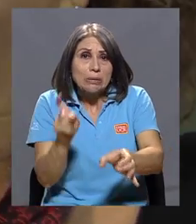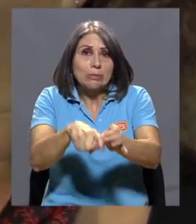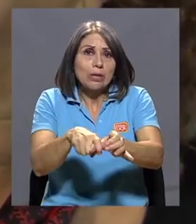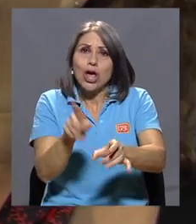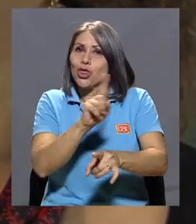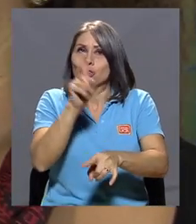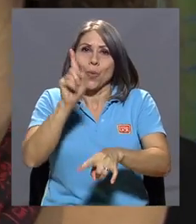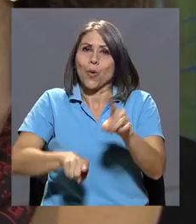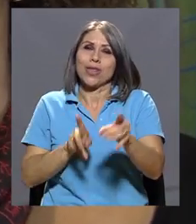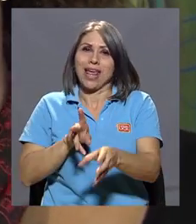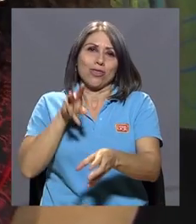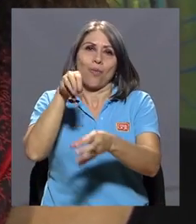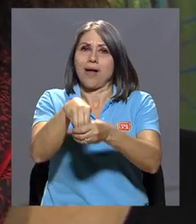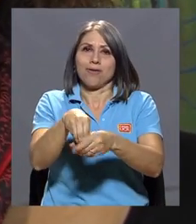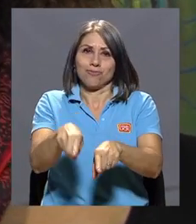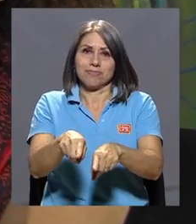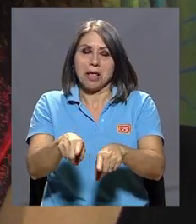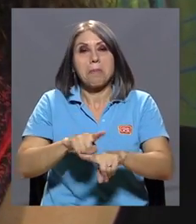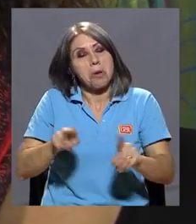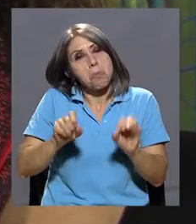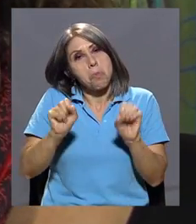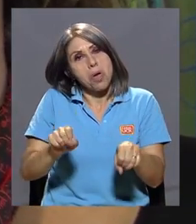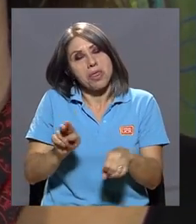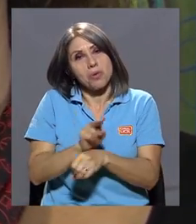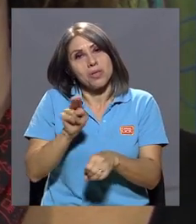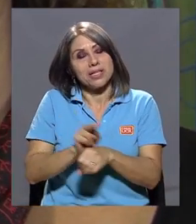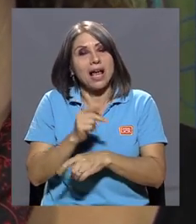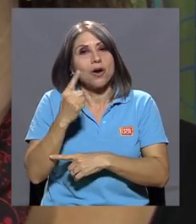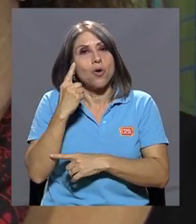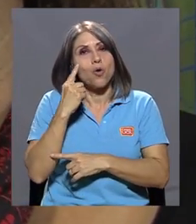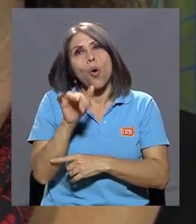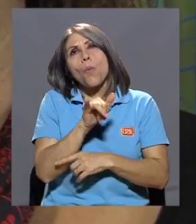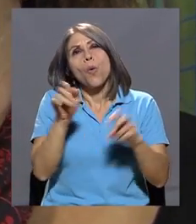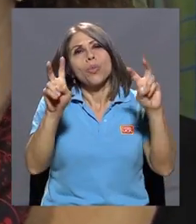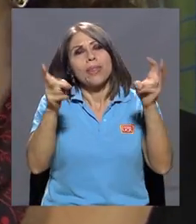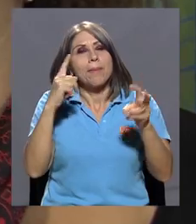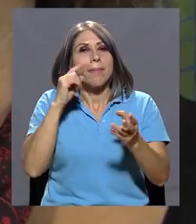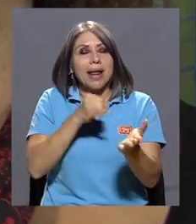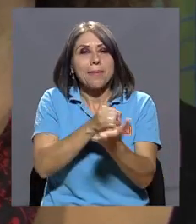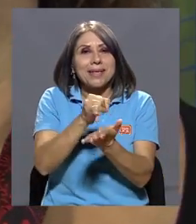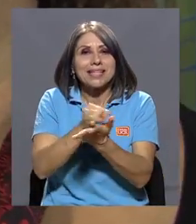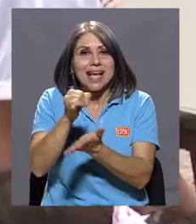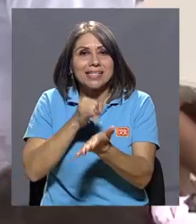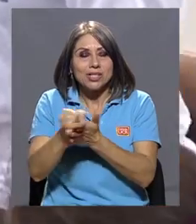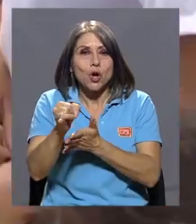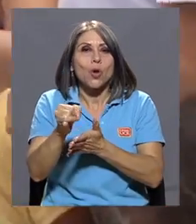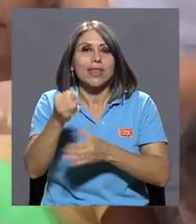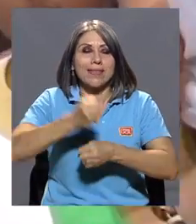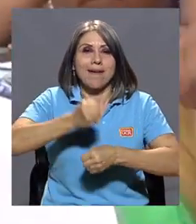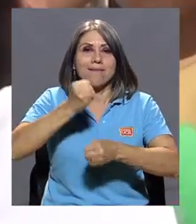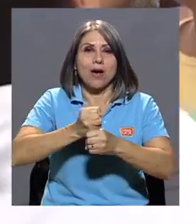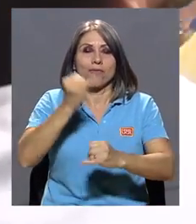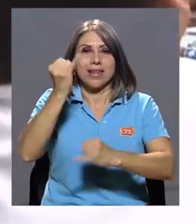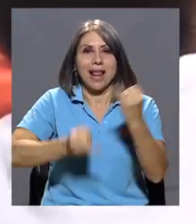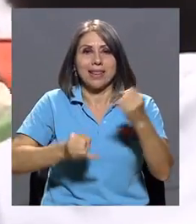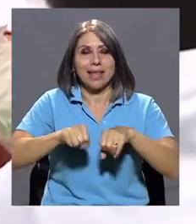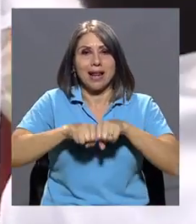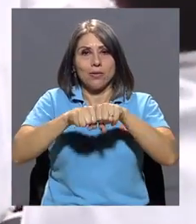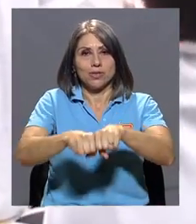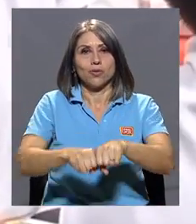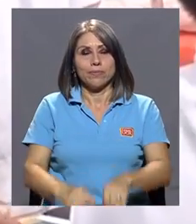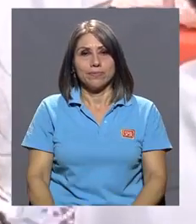puede ser un punto de lo que tengan que utilizar para hacer la investigación del trabajo final de graduación.